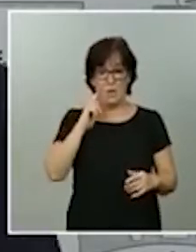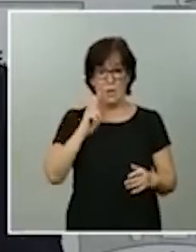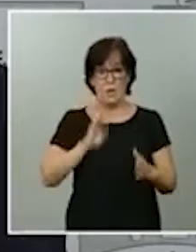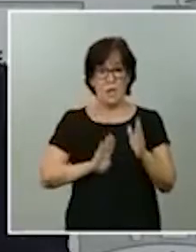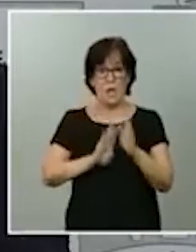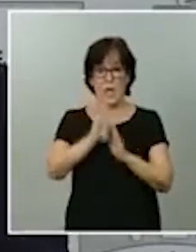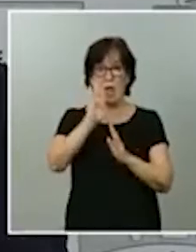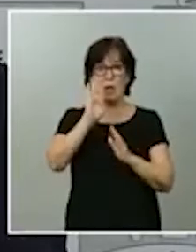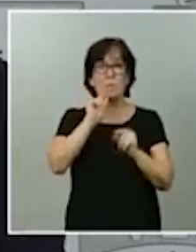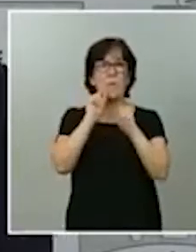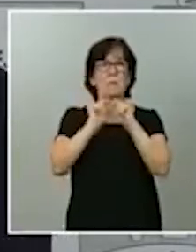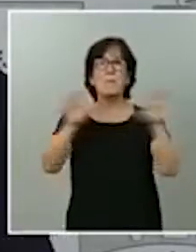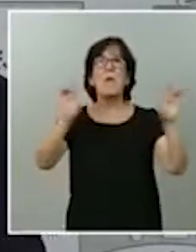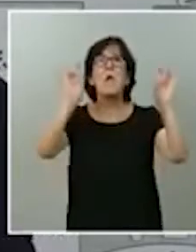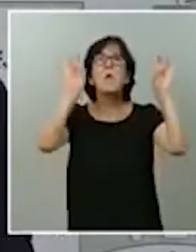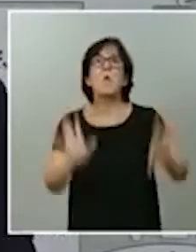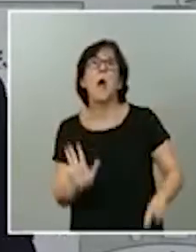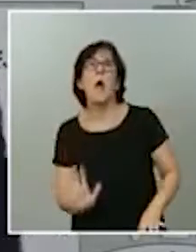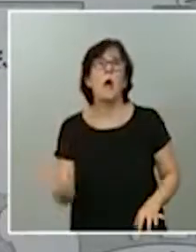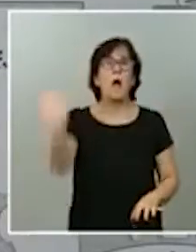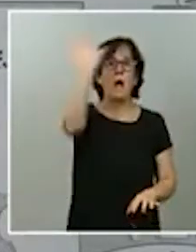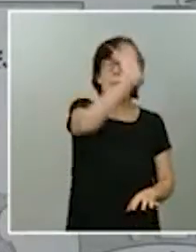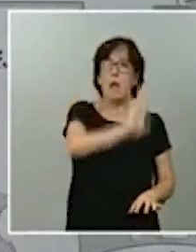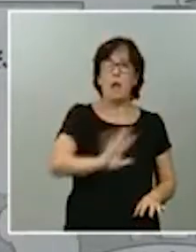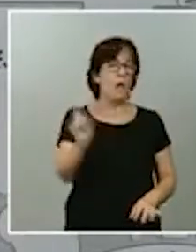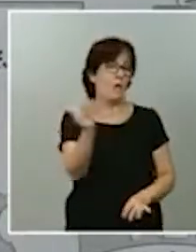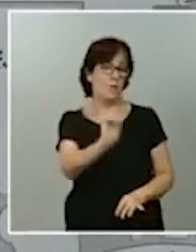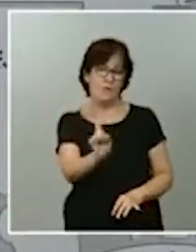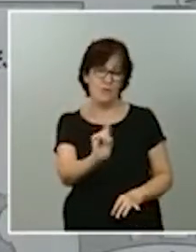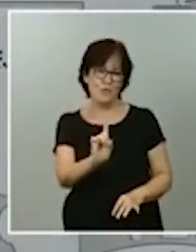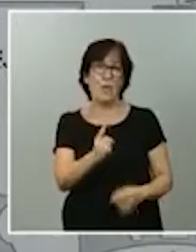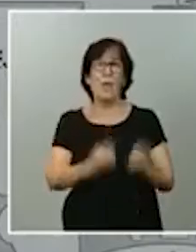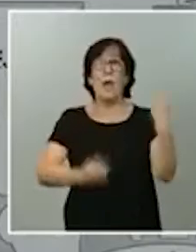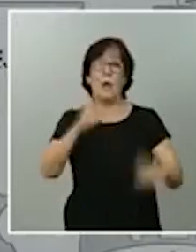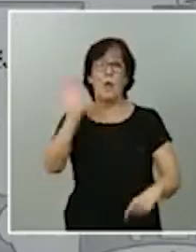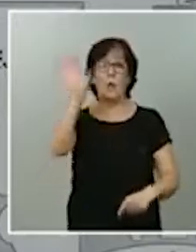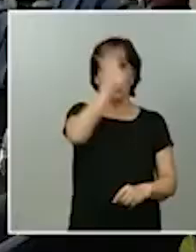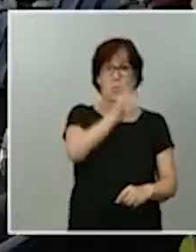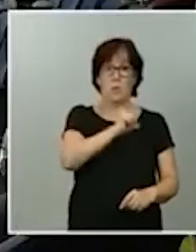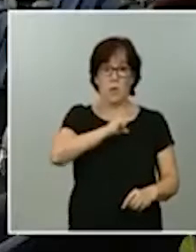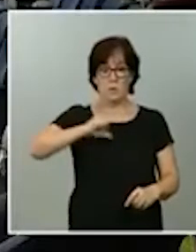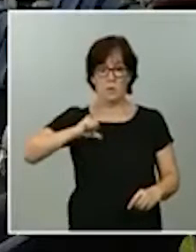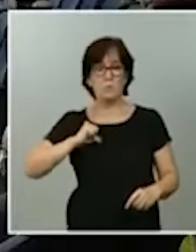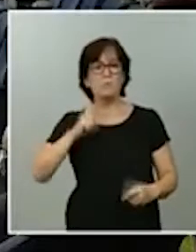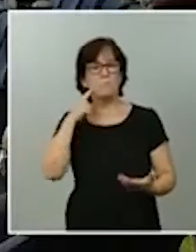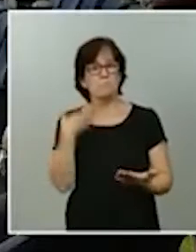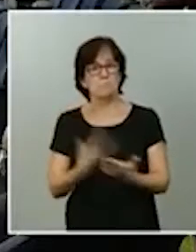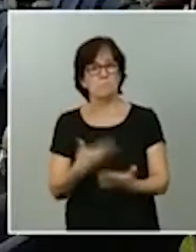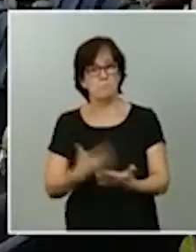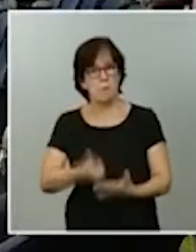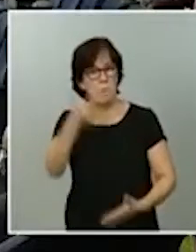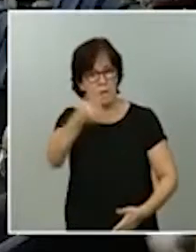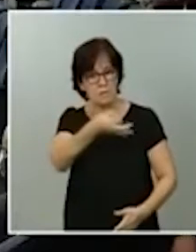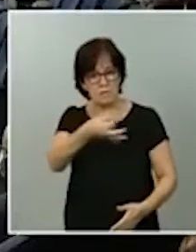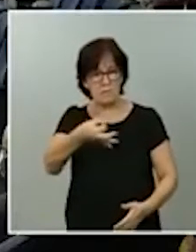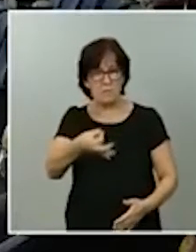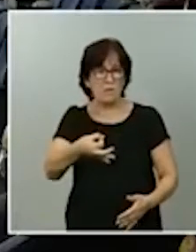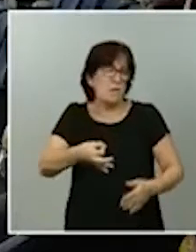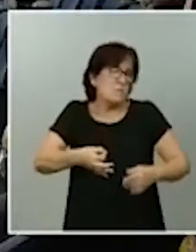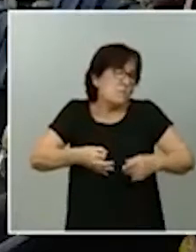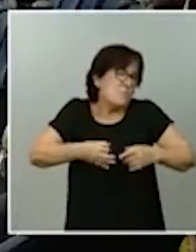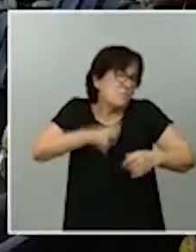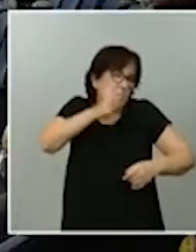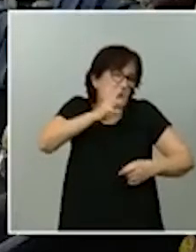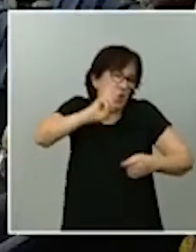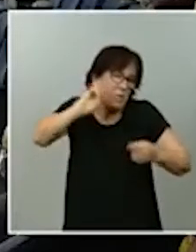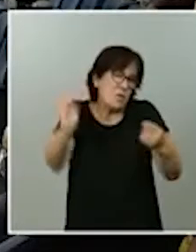en todo el territorio. No está siendo la misma. Hay comunidades autónomas que se han demostrado mucho más eficaces por razones múltiples que yo no voy a